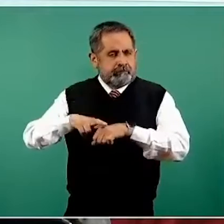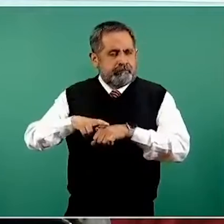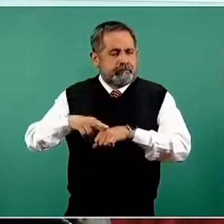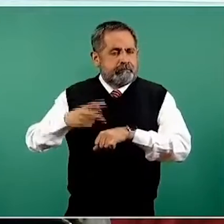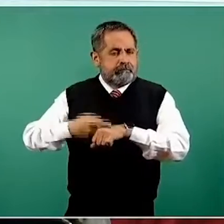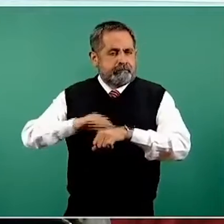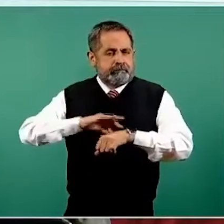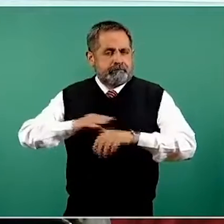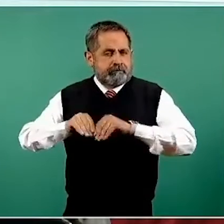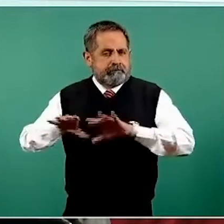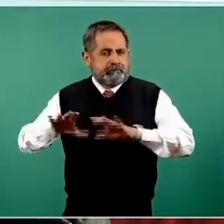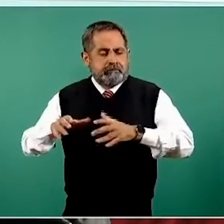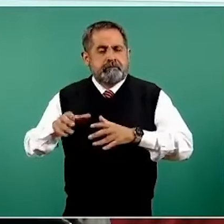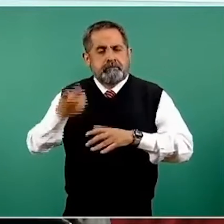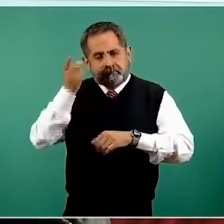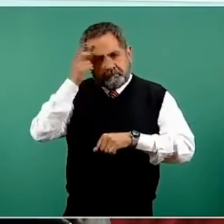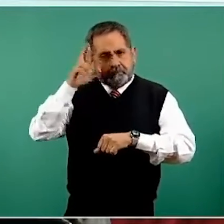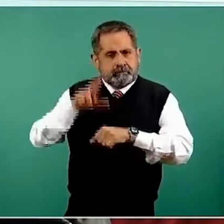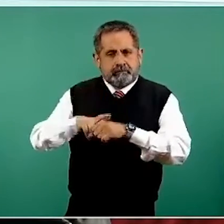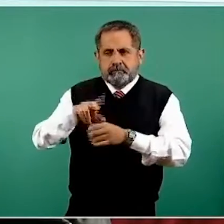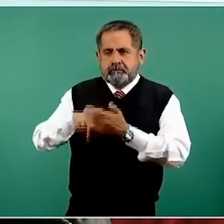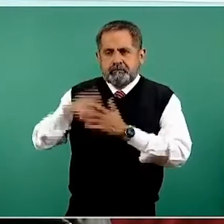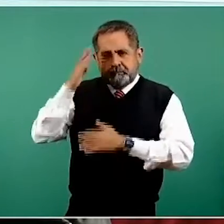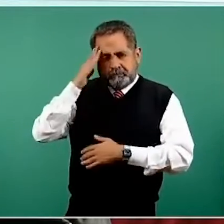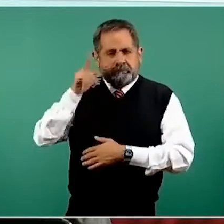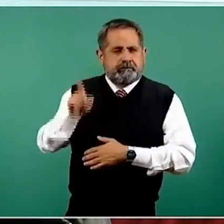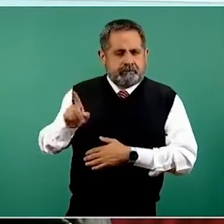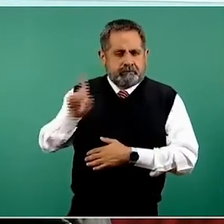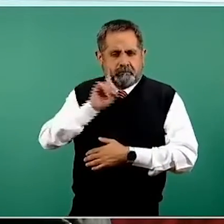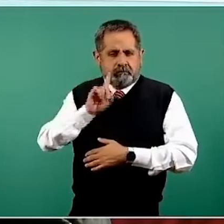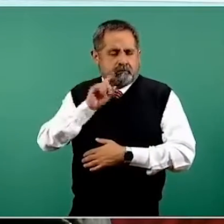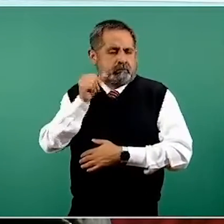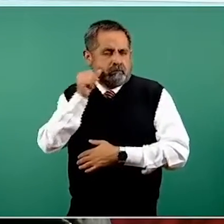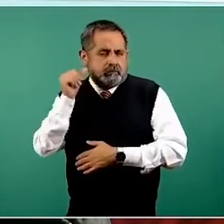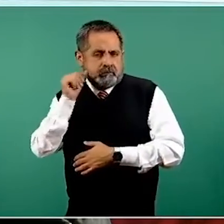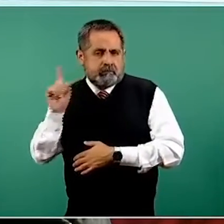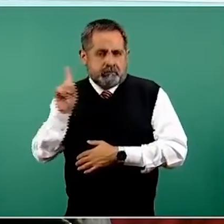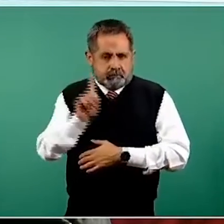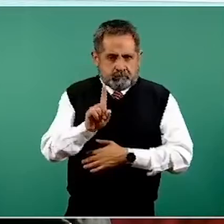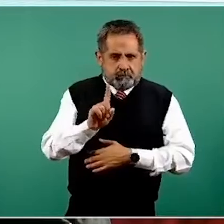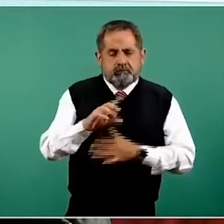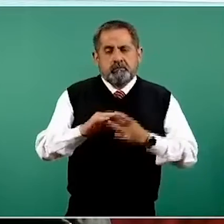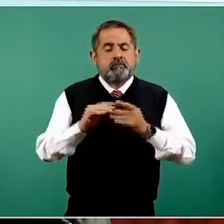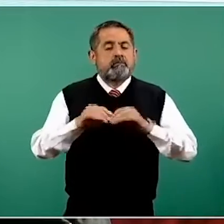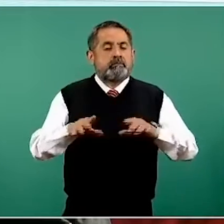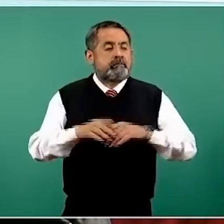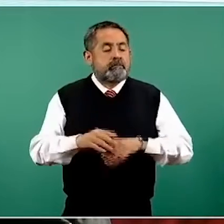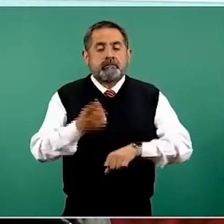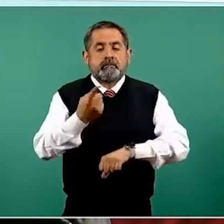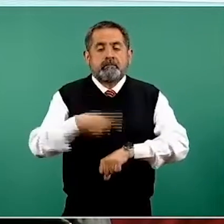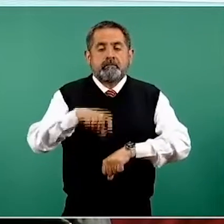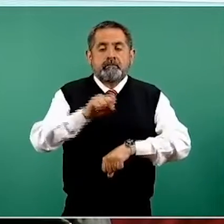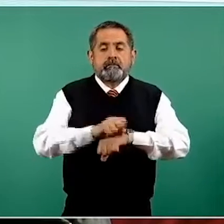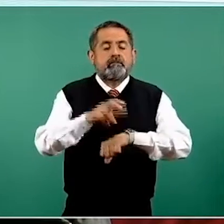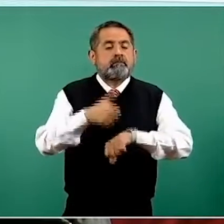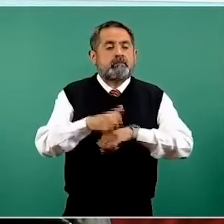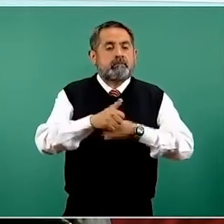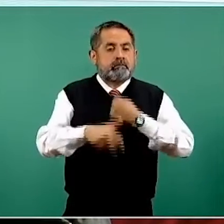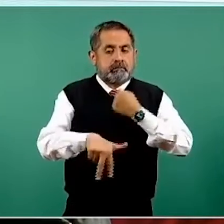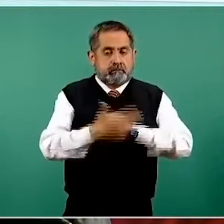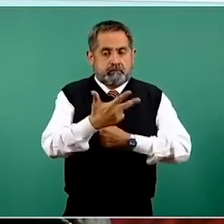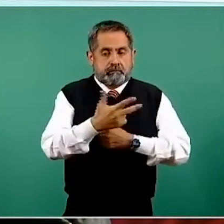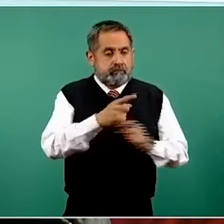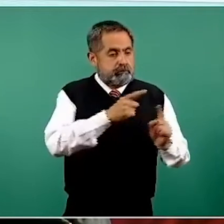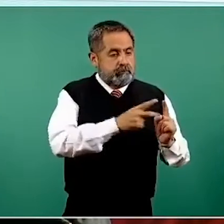Transmisibles en la Dirección General de Epidemiología, pues bueno, estamos ya viendo la información de la semana 13 y